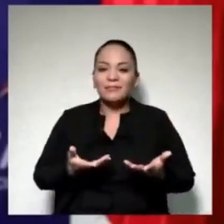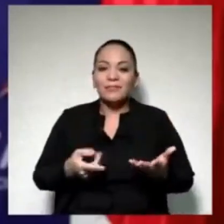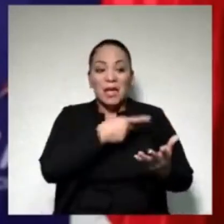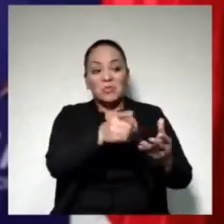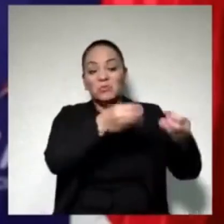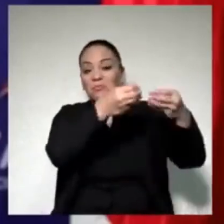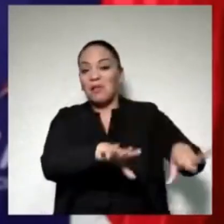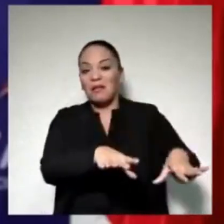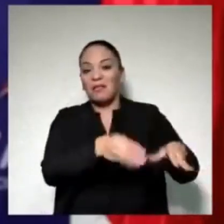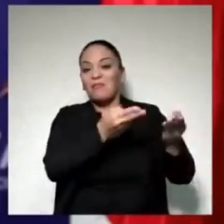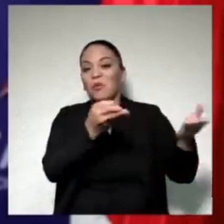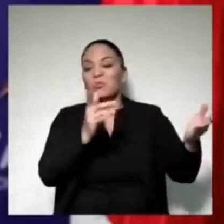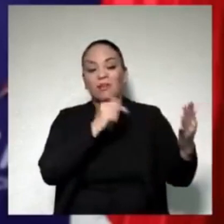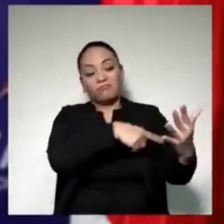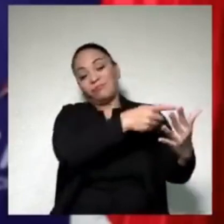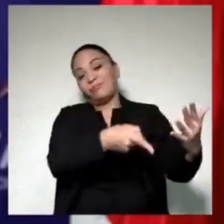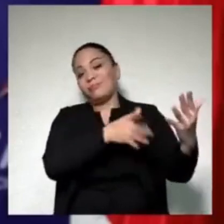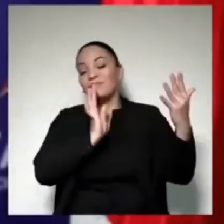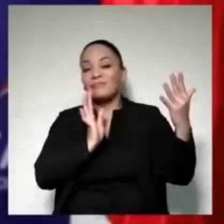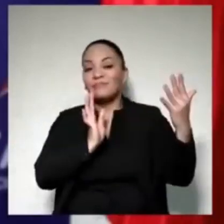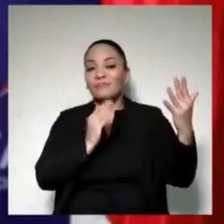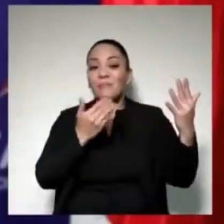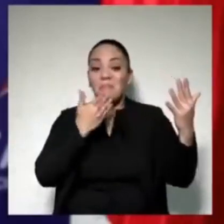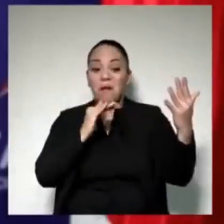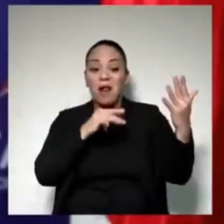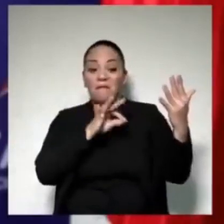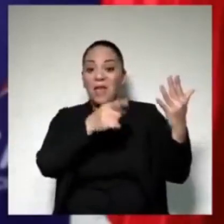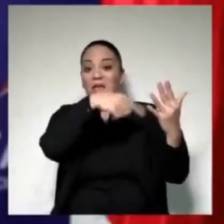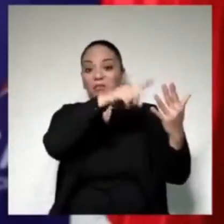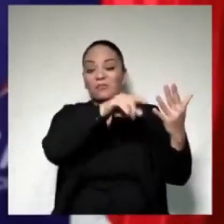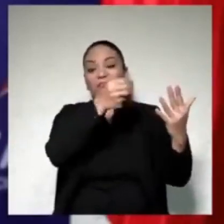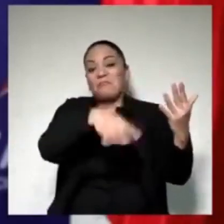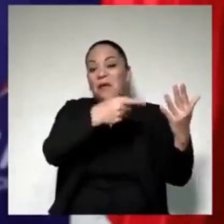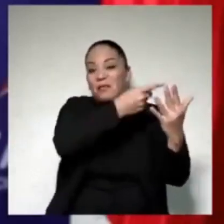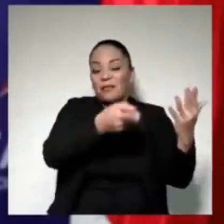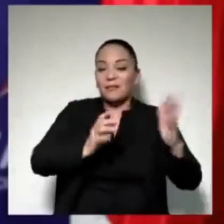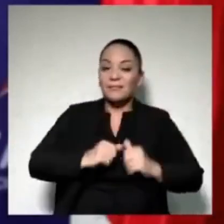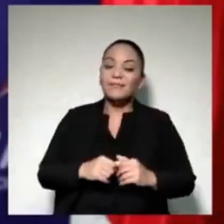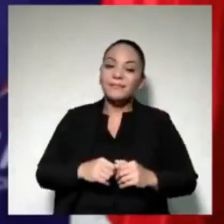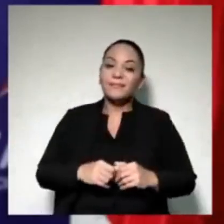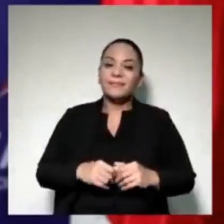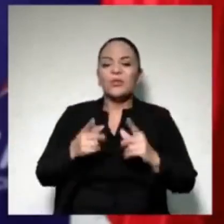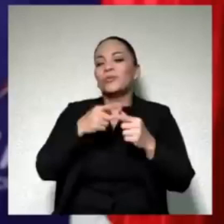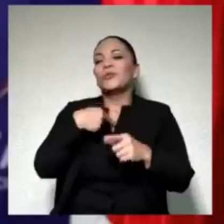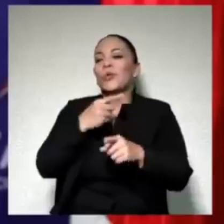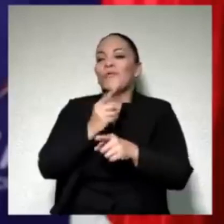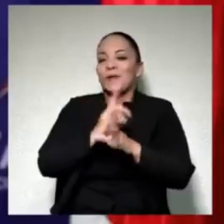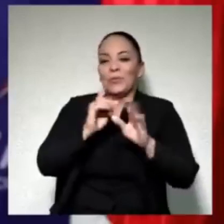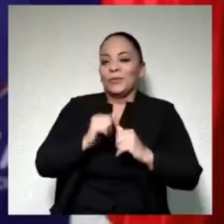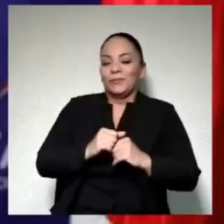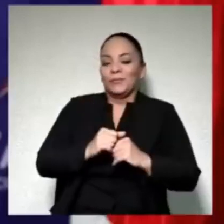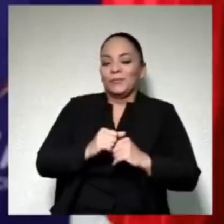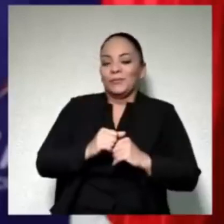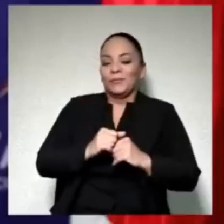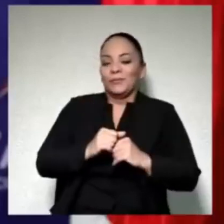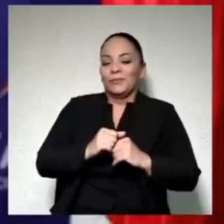recursos? De mala fe, esas personas, esos troles. Entonces, ahí sí le corrijo. No, no. La ministra tiene